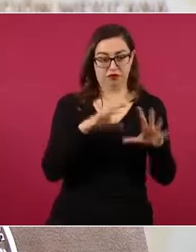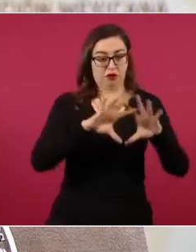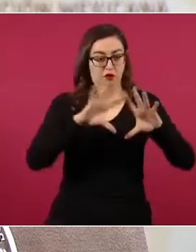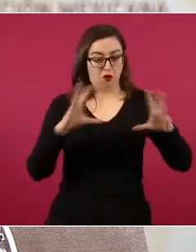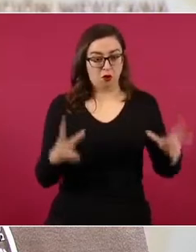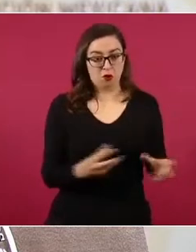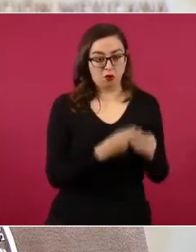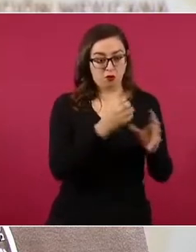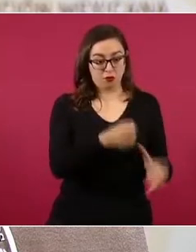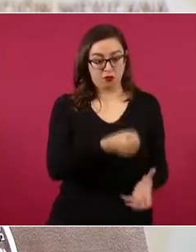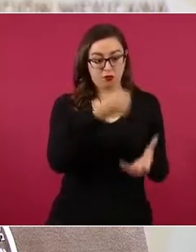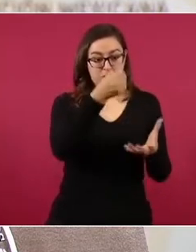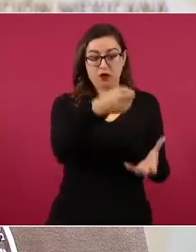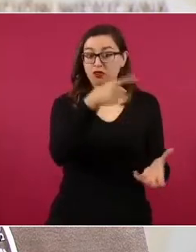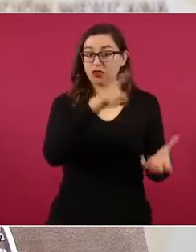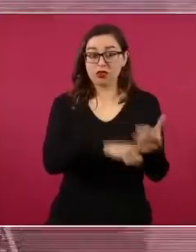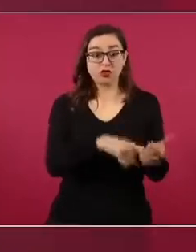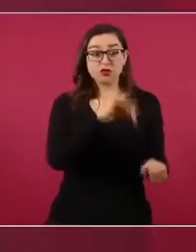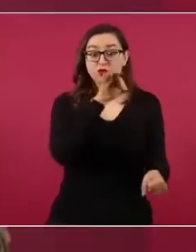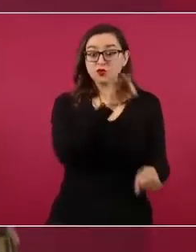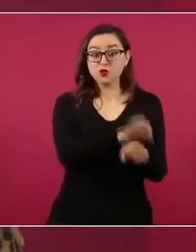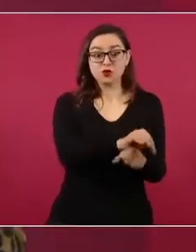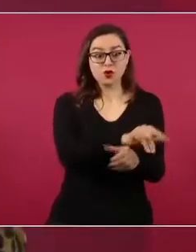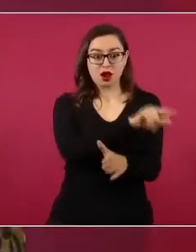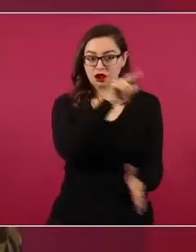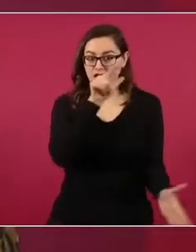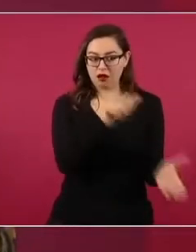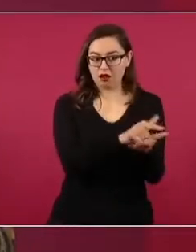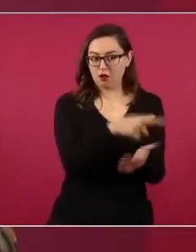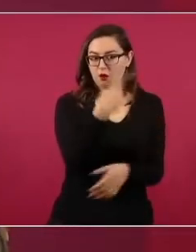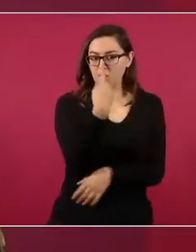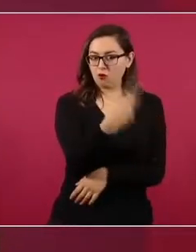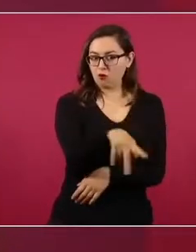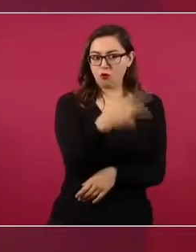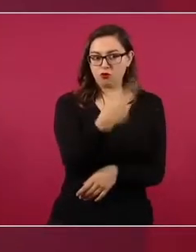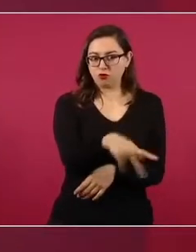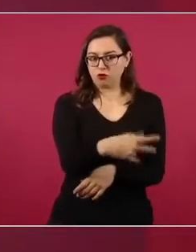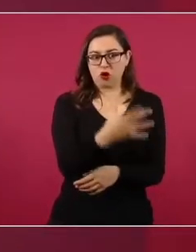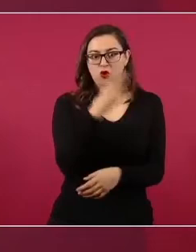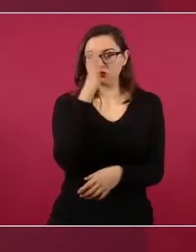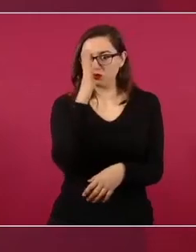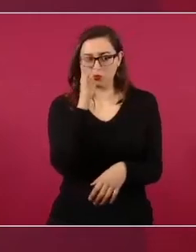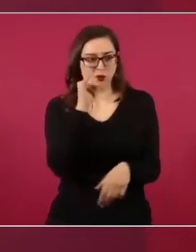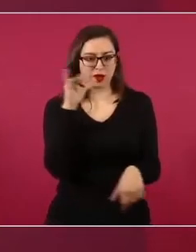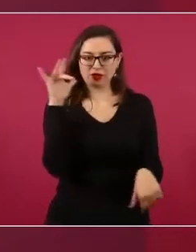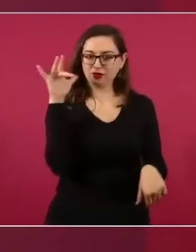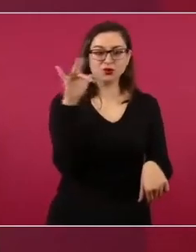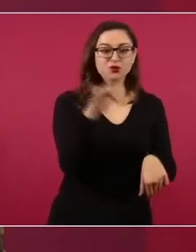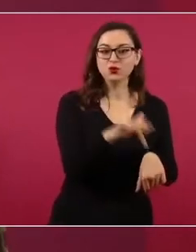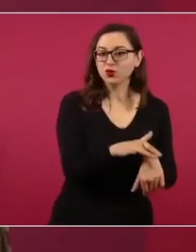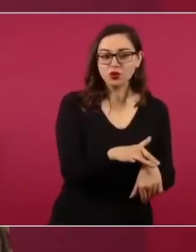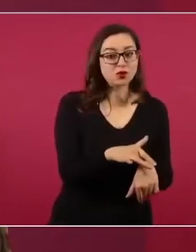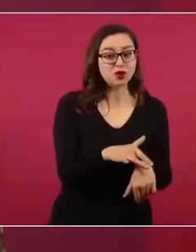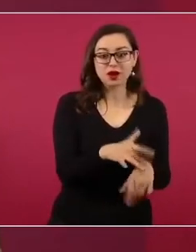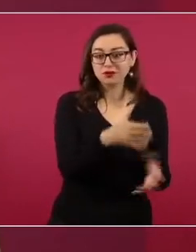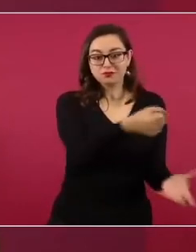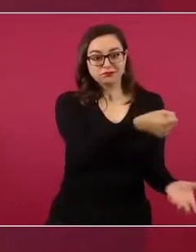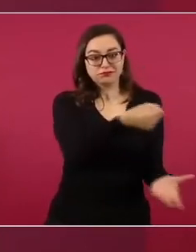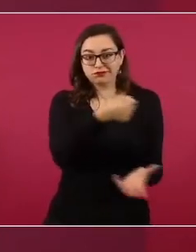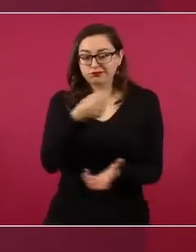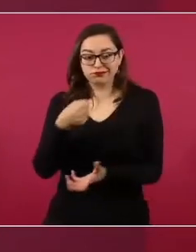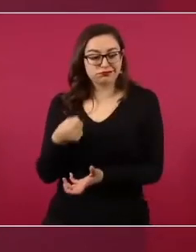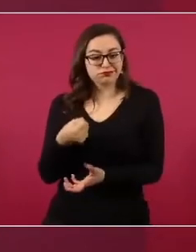están amparados por la legislación correspondiente a estas entidades y el gobierno federal no